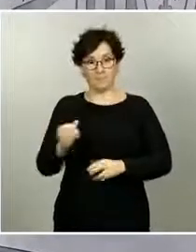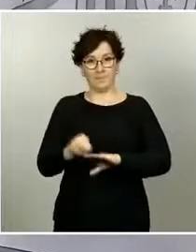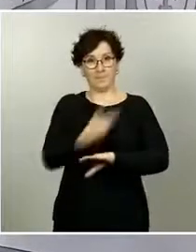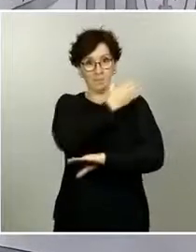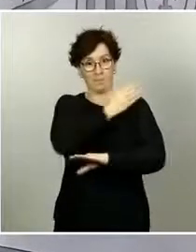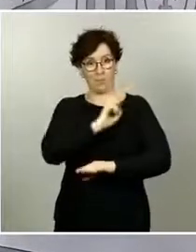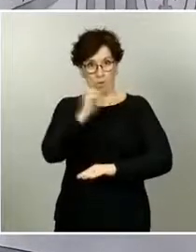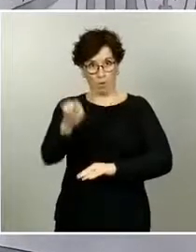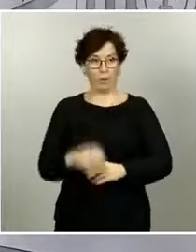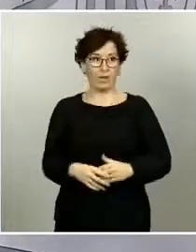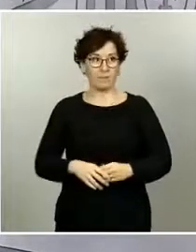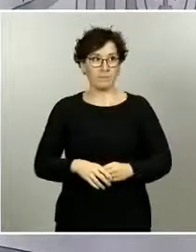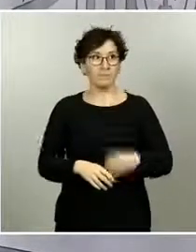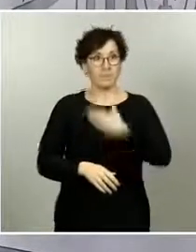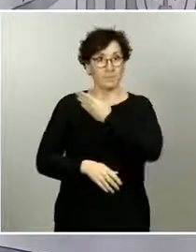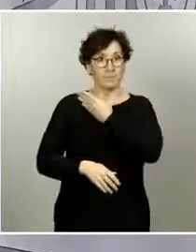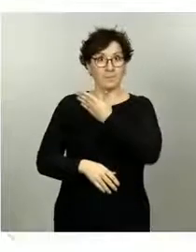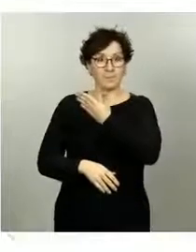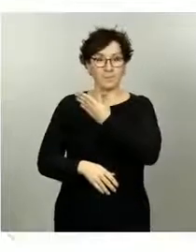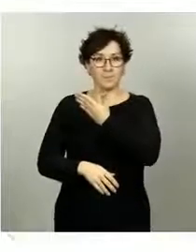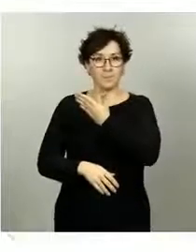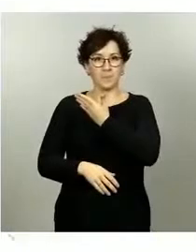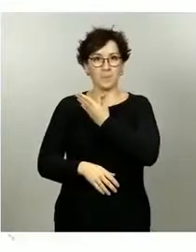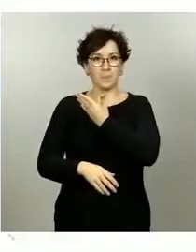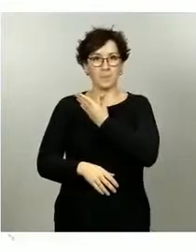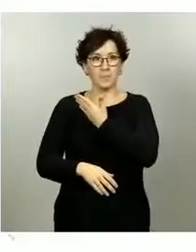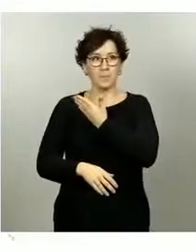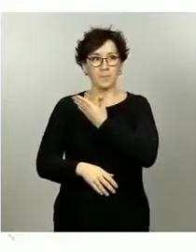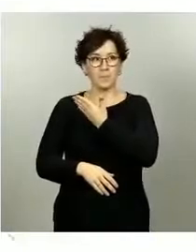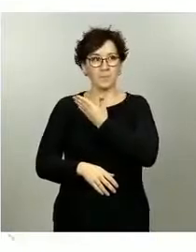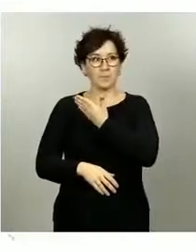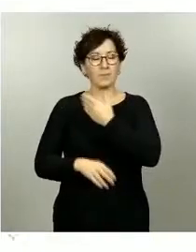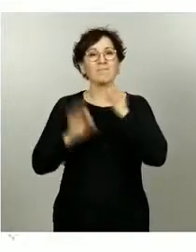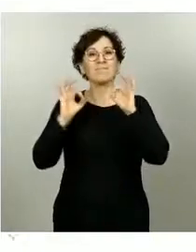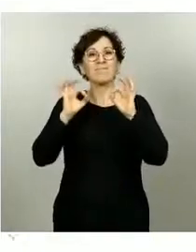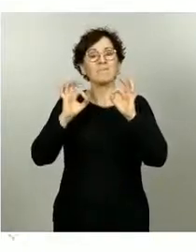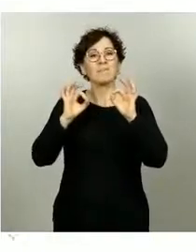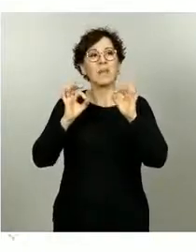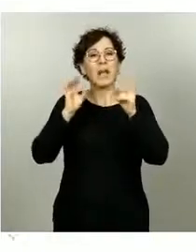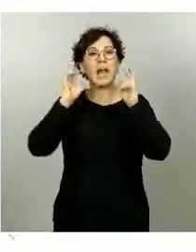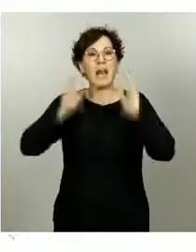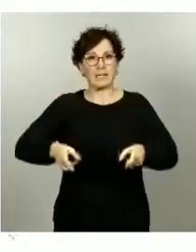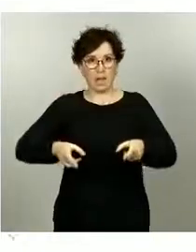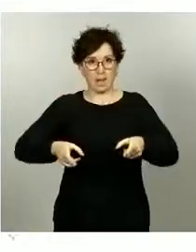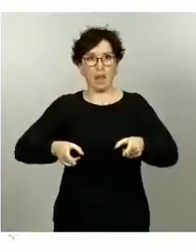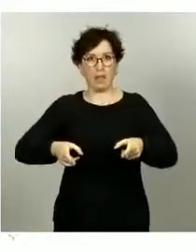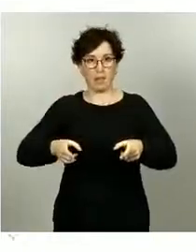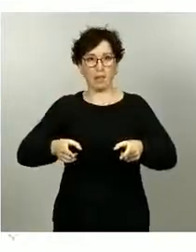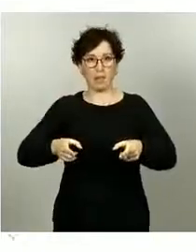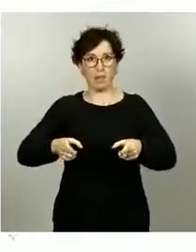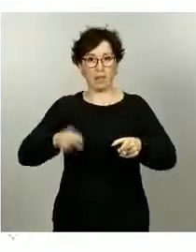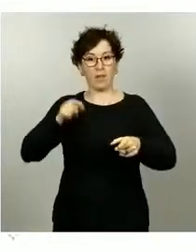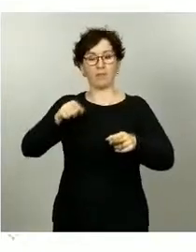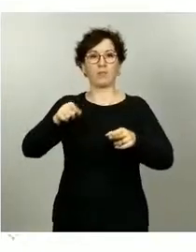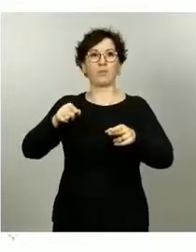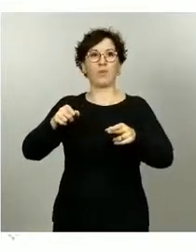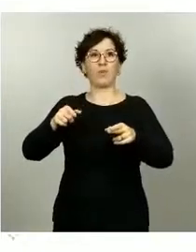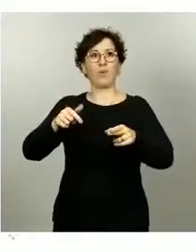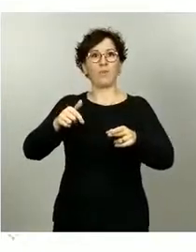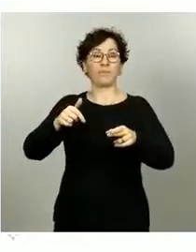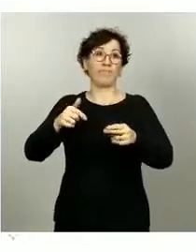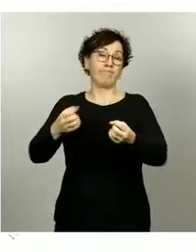esto es importante. Además, si ponen la otra diapositiva, también verán que la